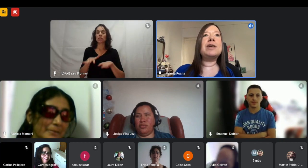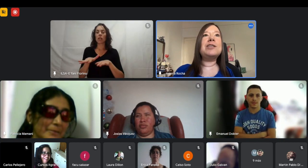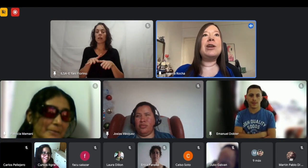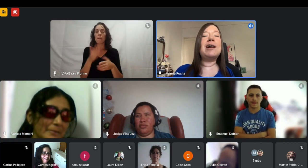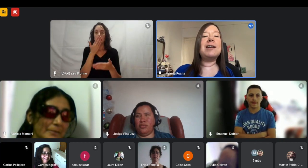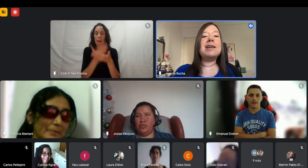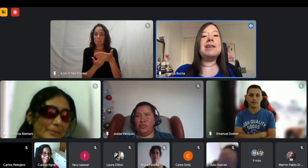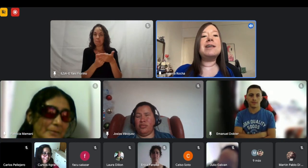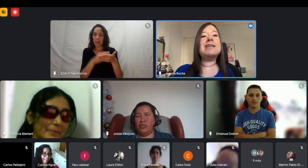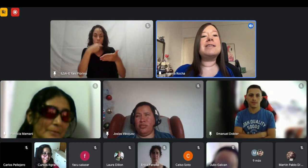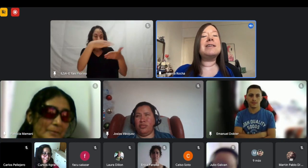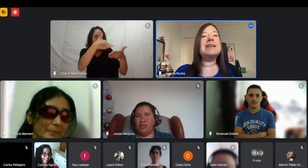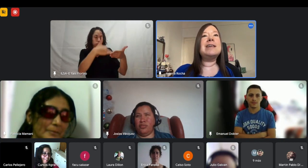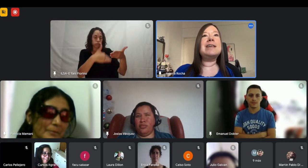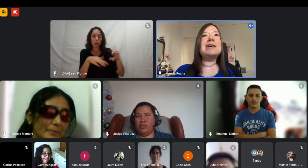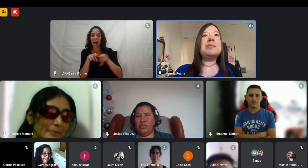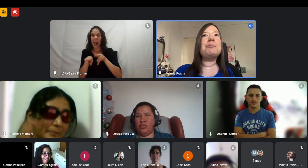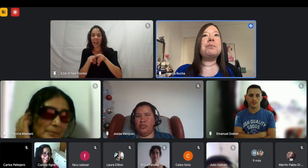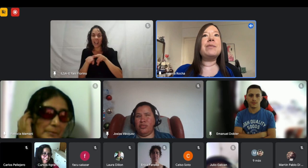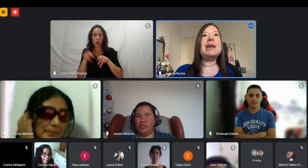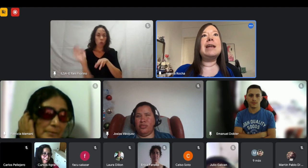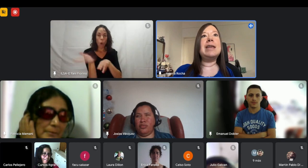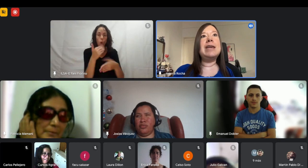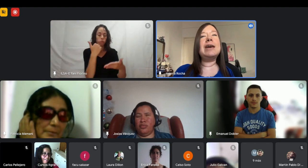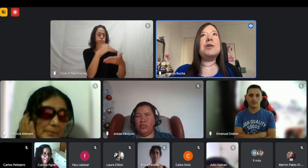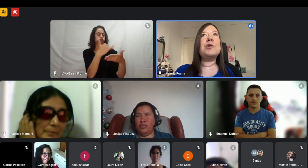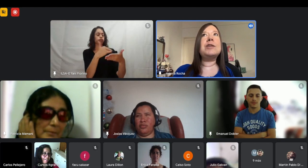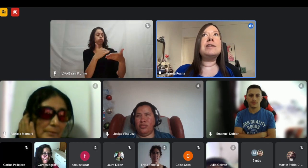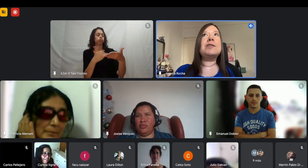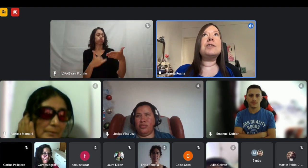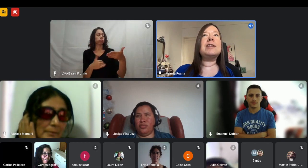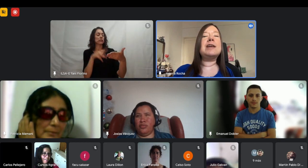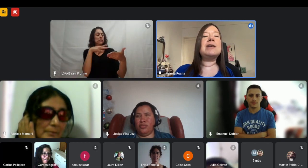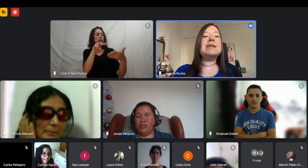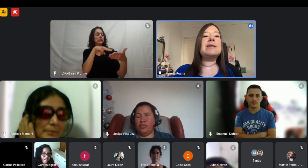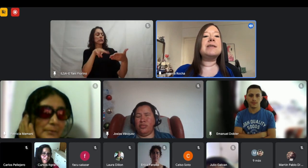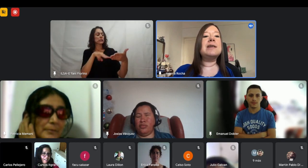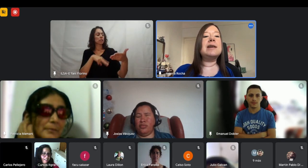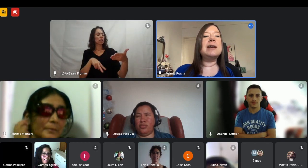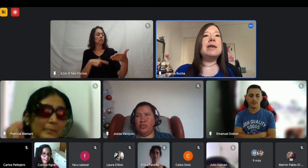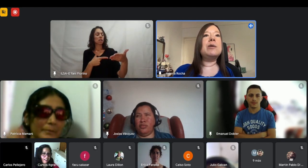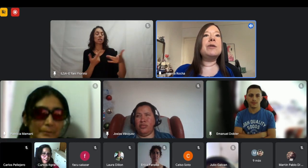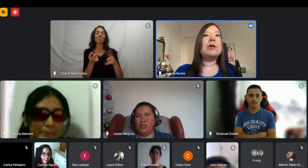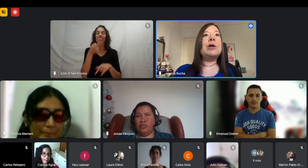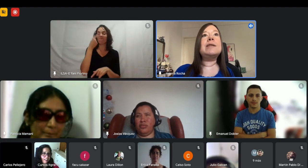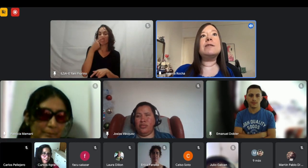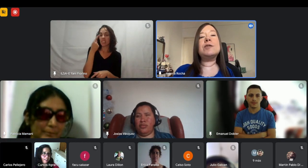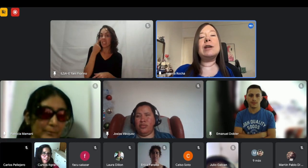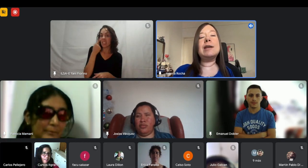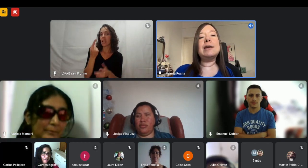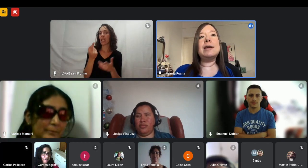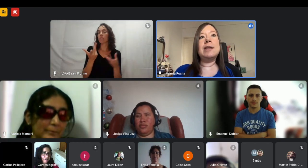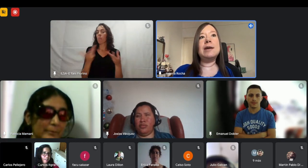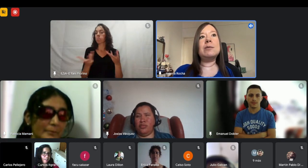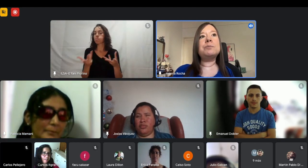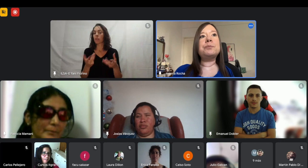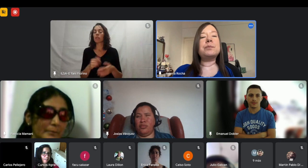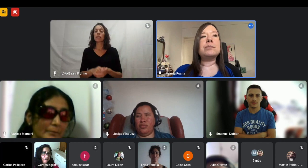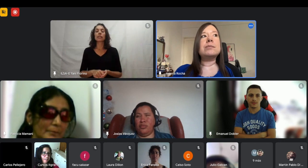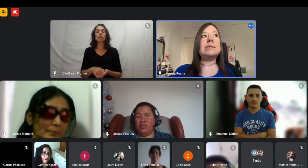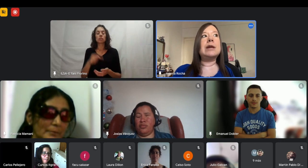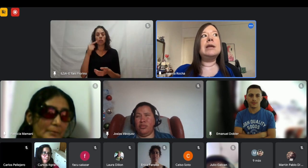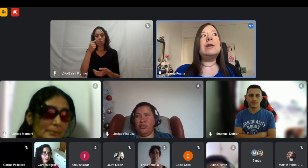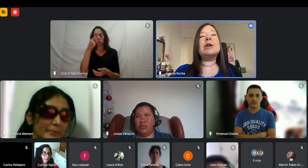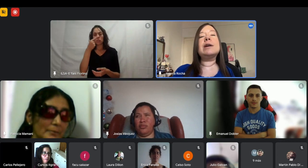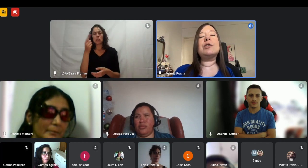uno se iba fijando las carreras leía no distintos intereses y me llamó la atención la ingeniería